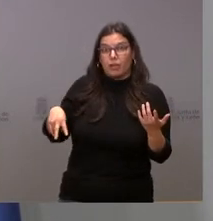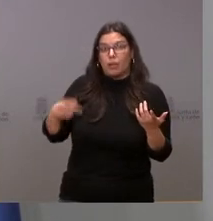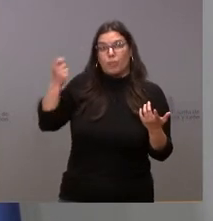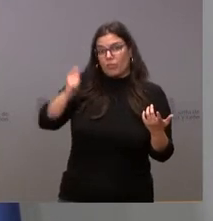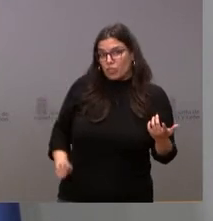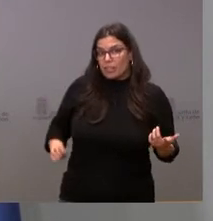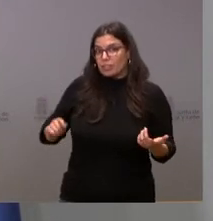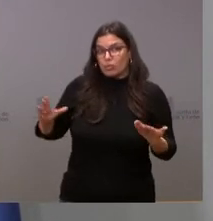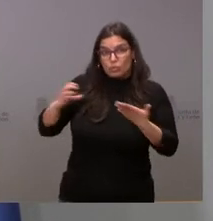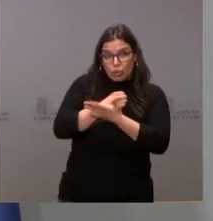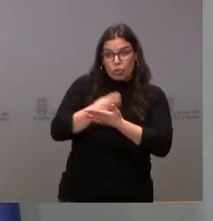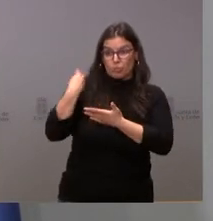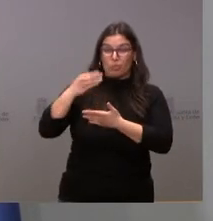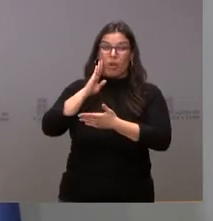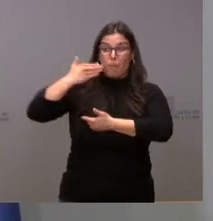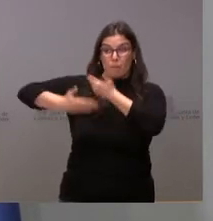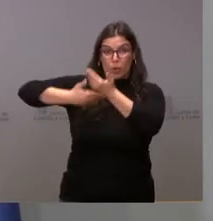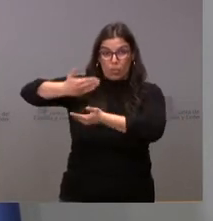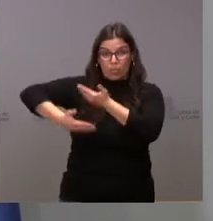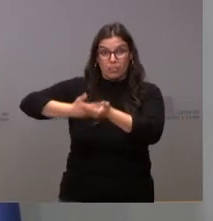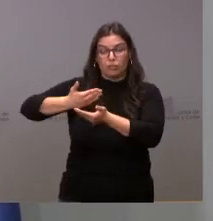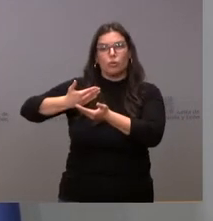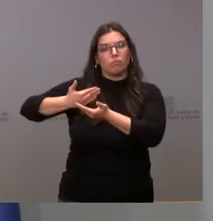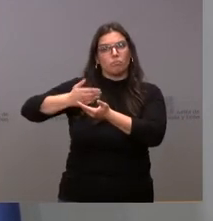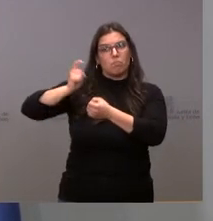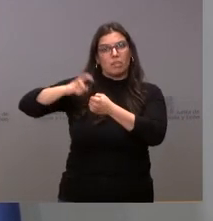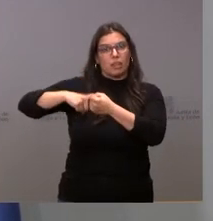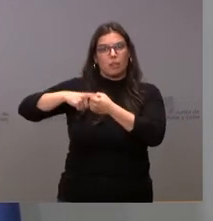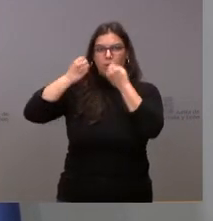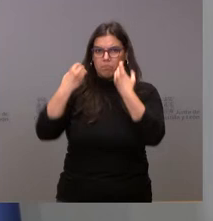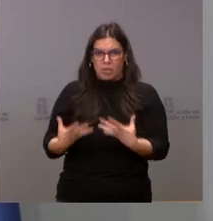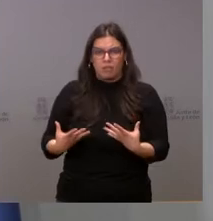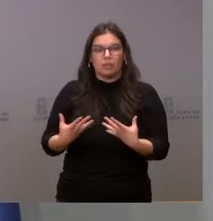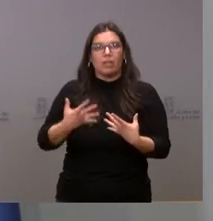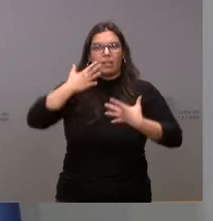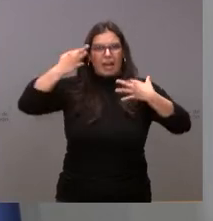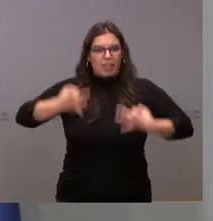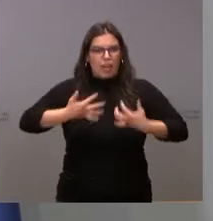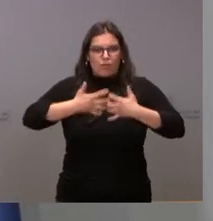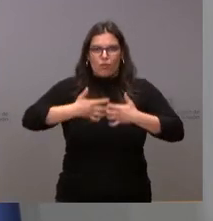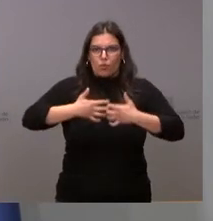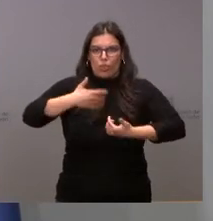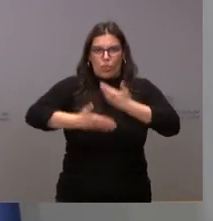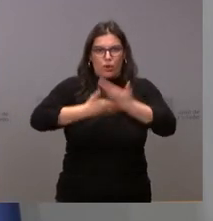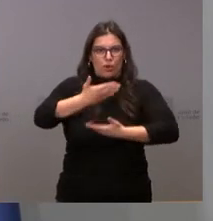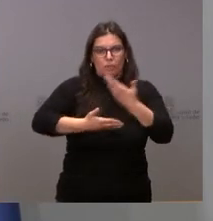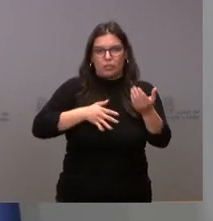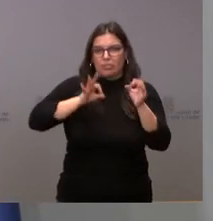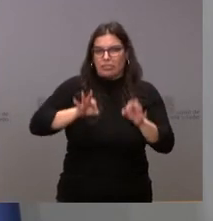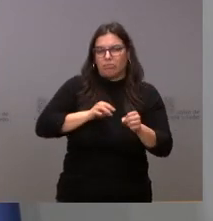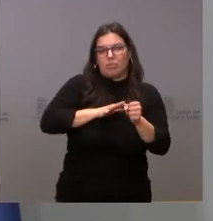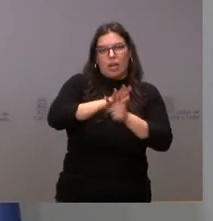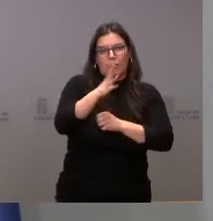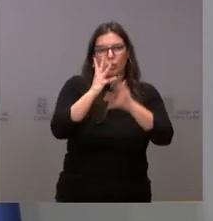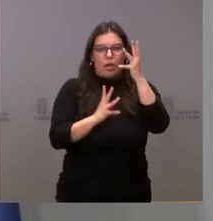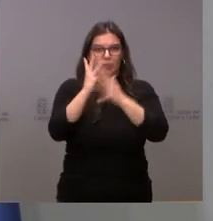profesionales que participaron en este procedimiento y a las garantías y al funcionamiento del mismo en el ámbito de la